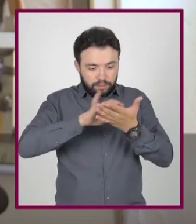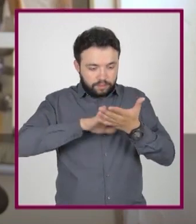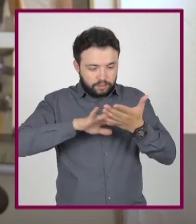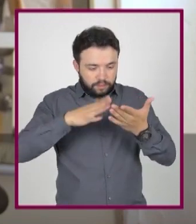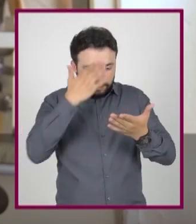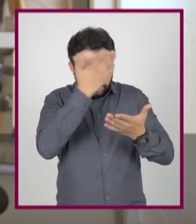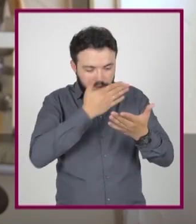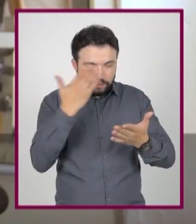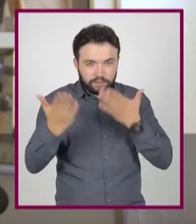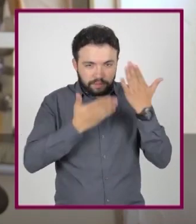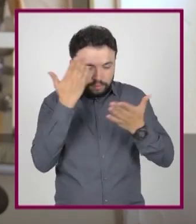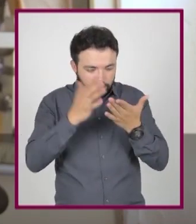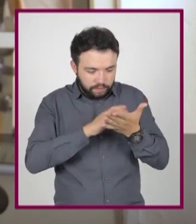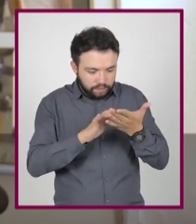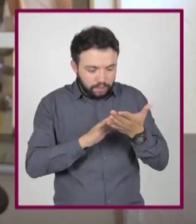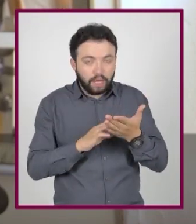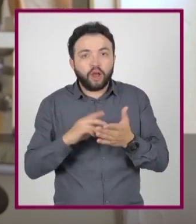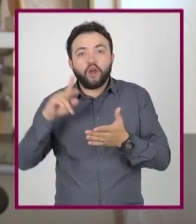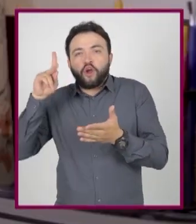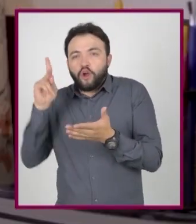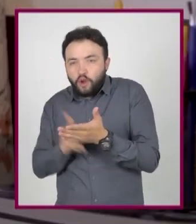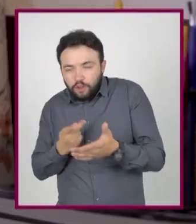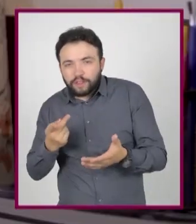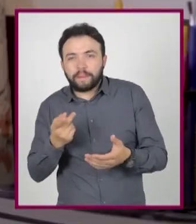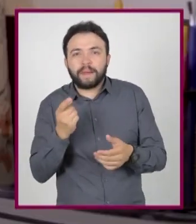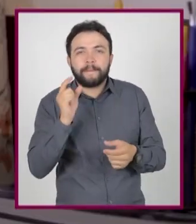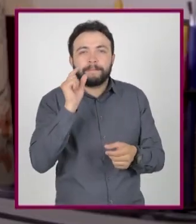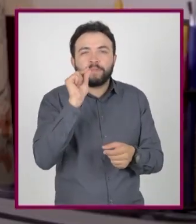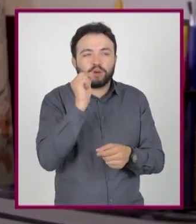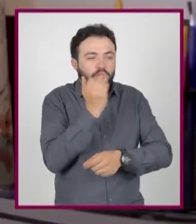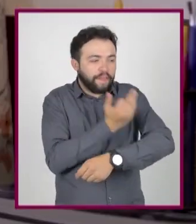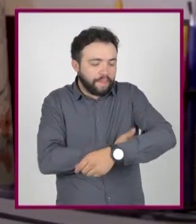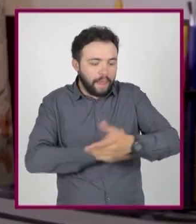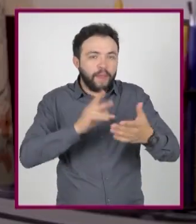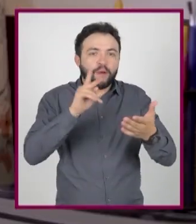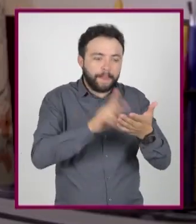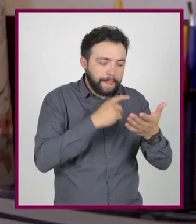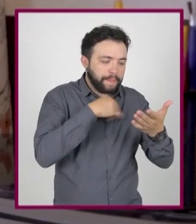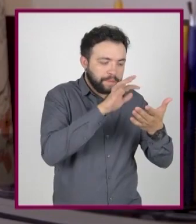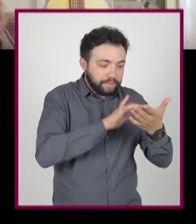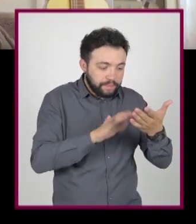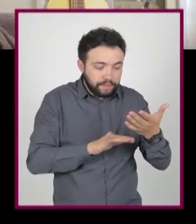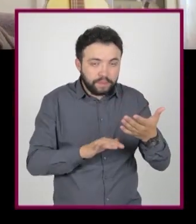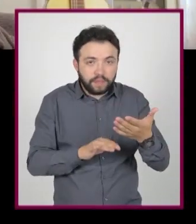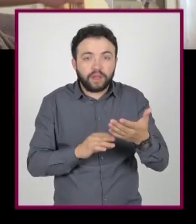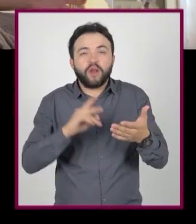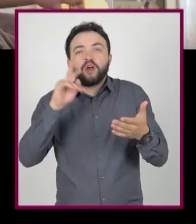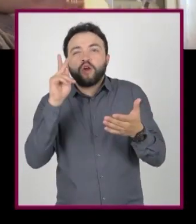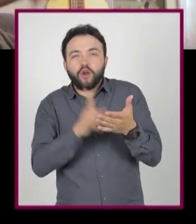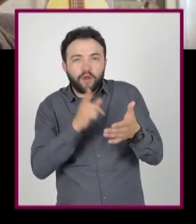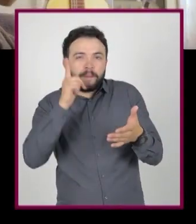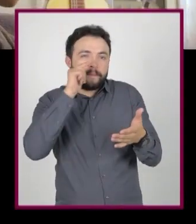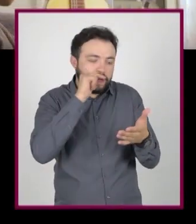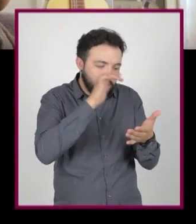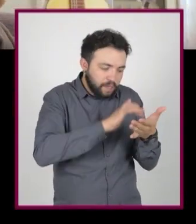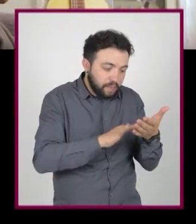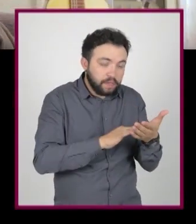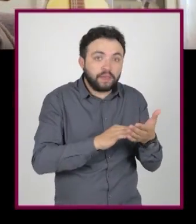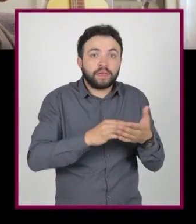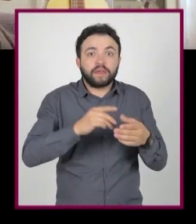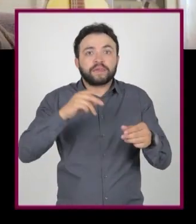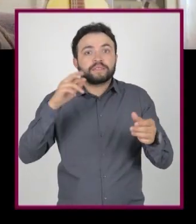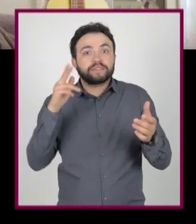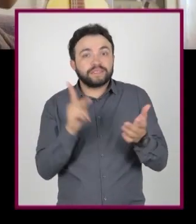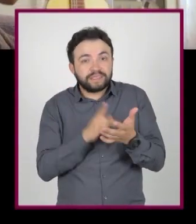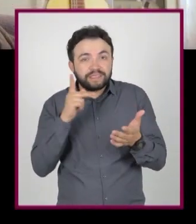refresca la memoria y nos permite tenerlo en mente. Es como pasar por la misma calle todos los días. De tanto hacerlo, llega un momento en